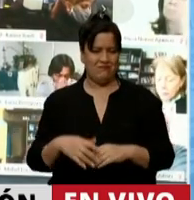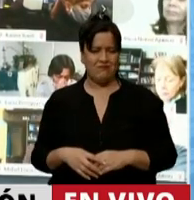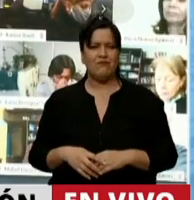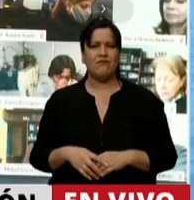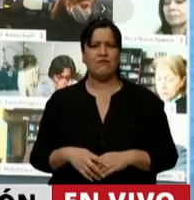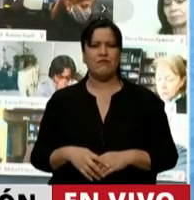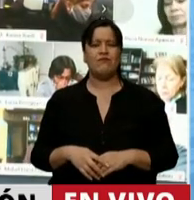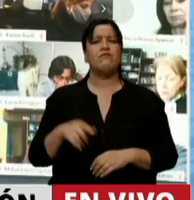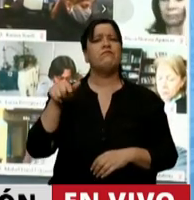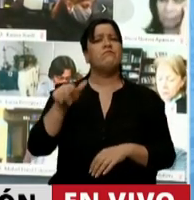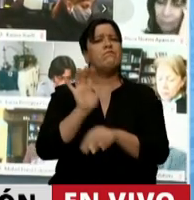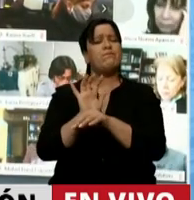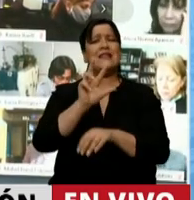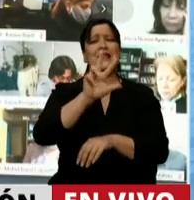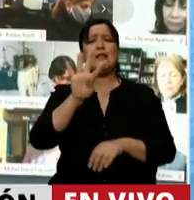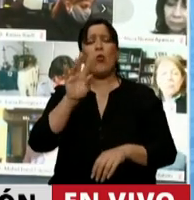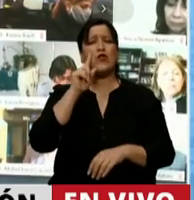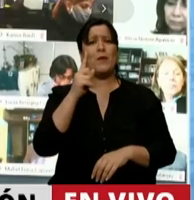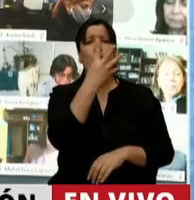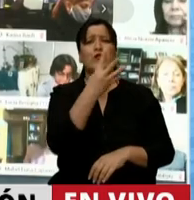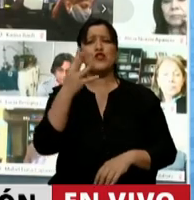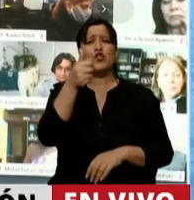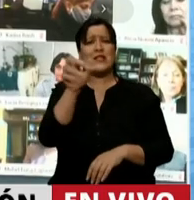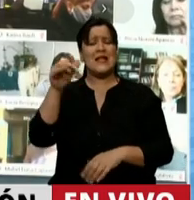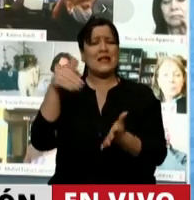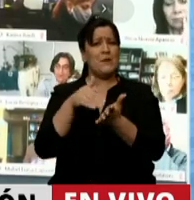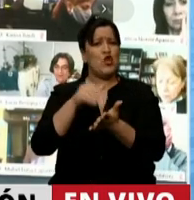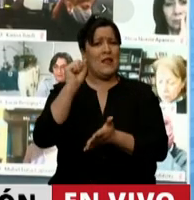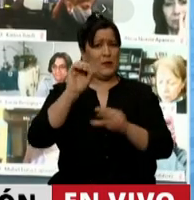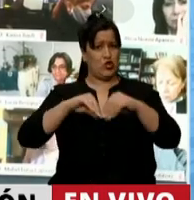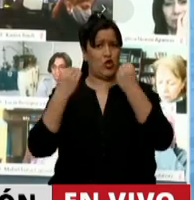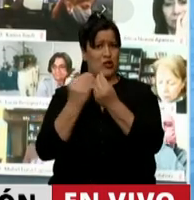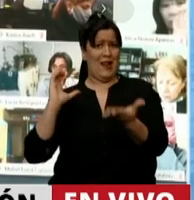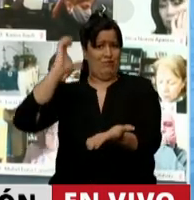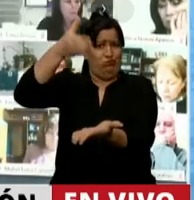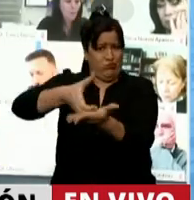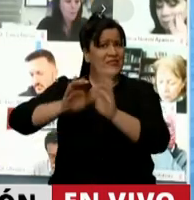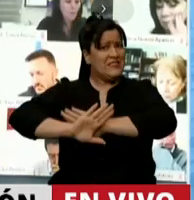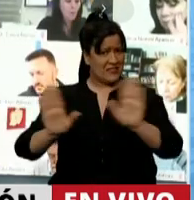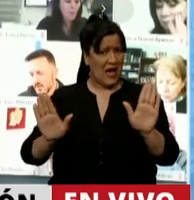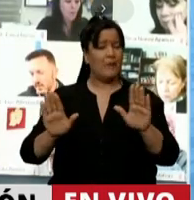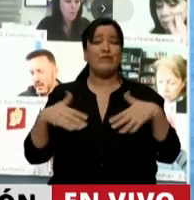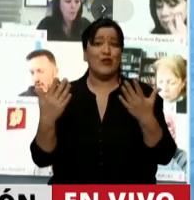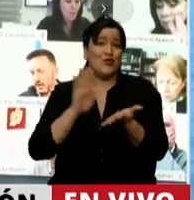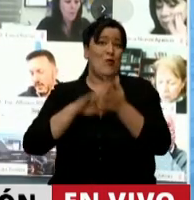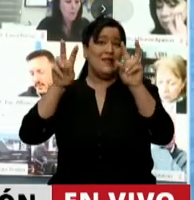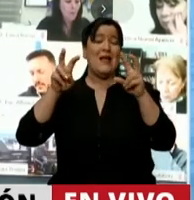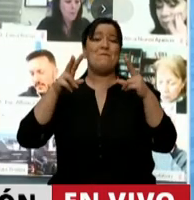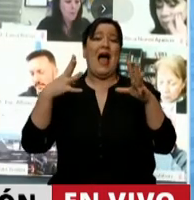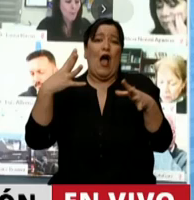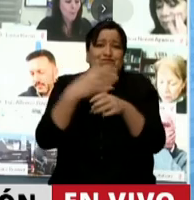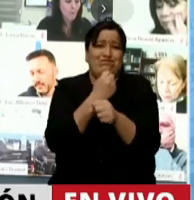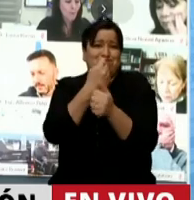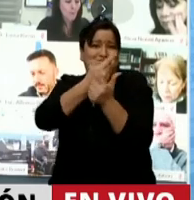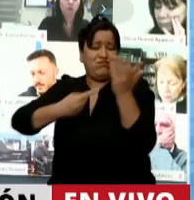Esto representa 34.460 millones de pesos. Es decir, que al transporte se lo